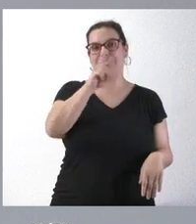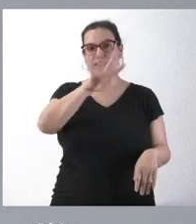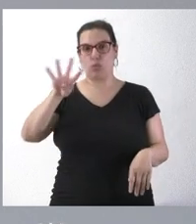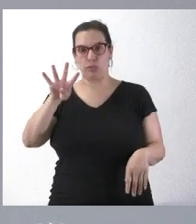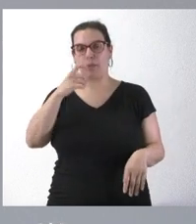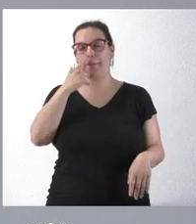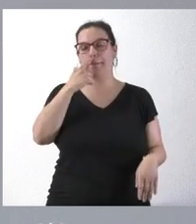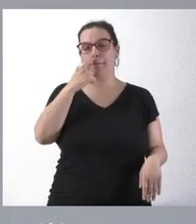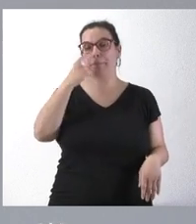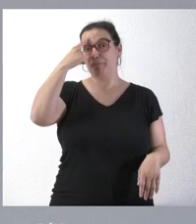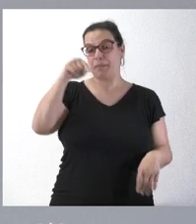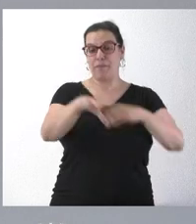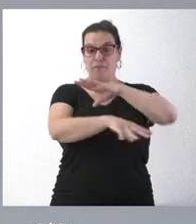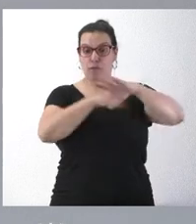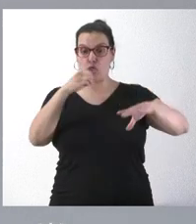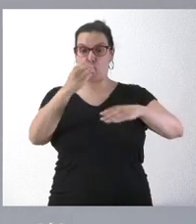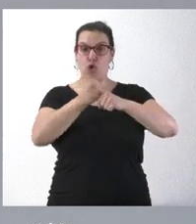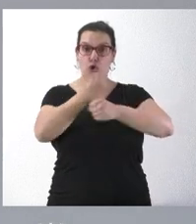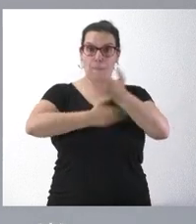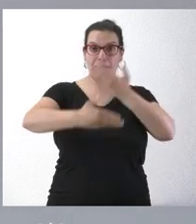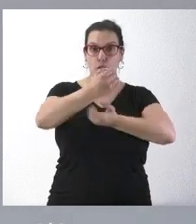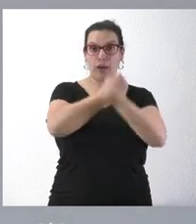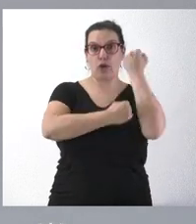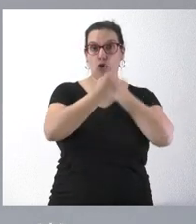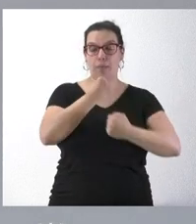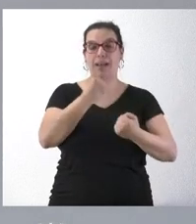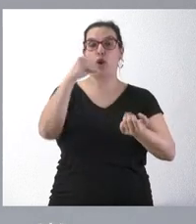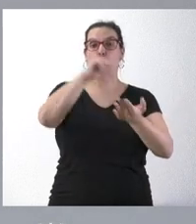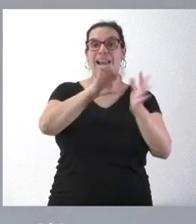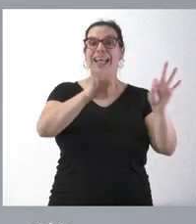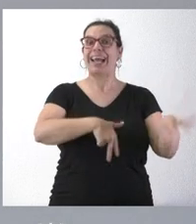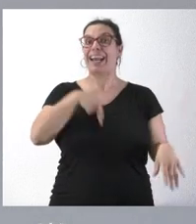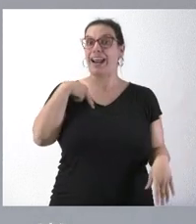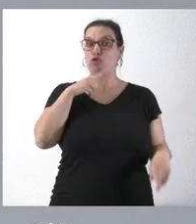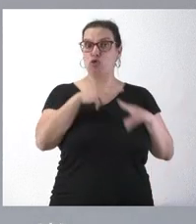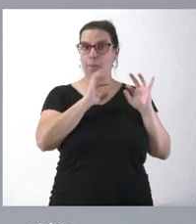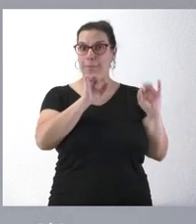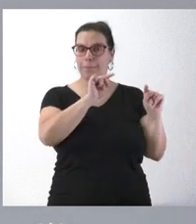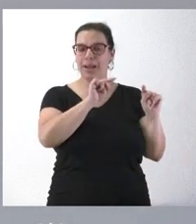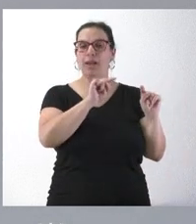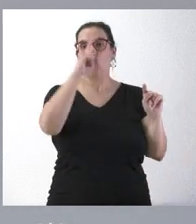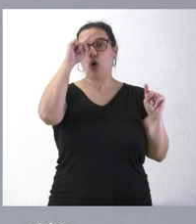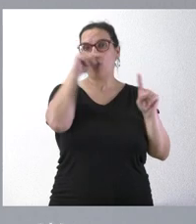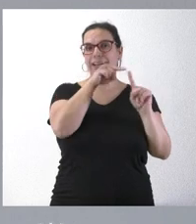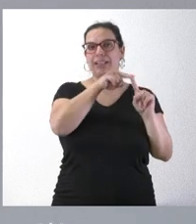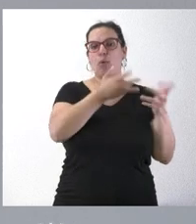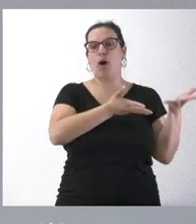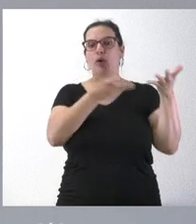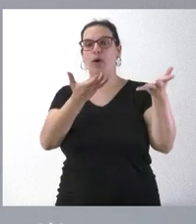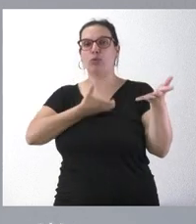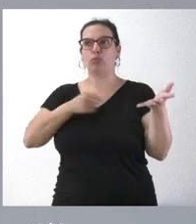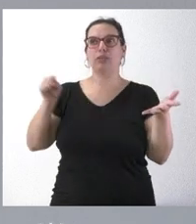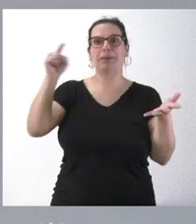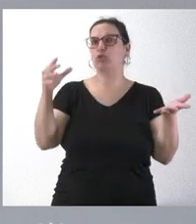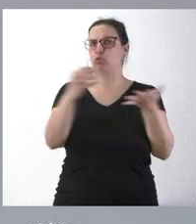Como saben, este Fondo de Cooperación Económica Local General prevé ayudar a los ayuntamientos, a todos los